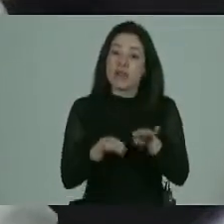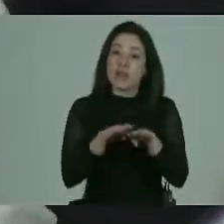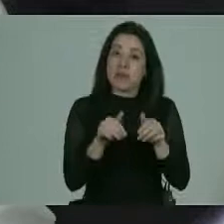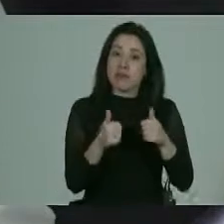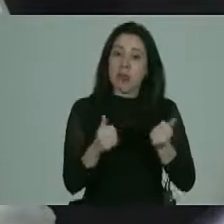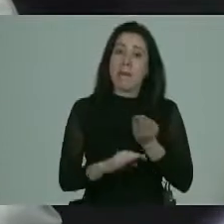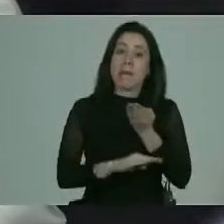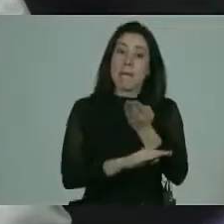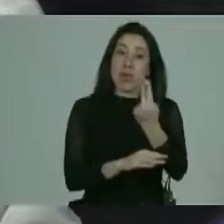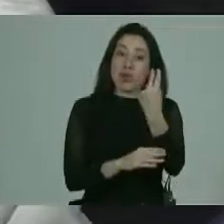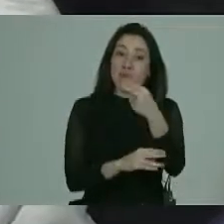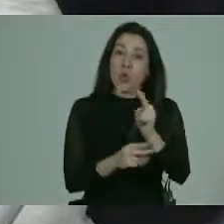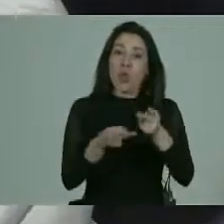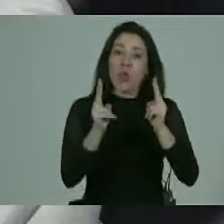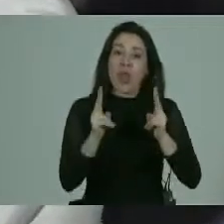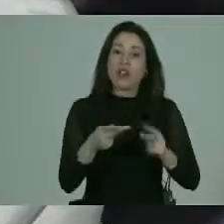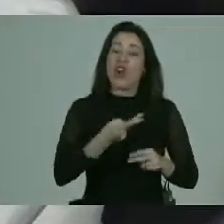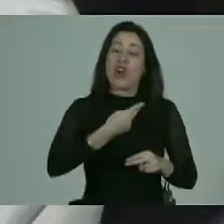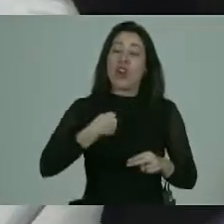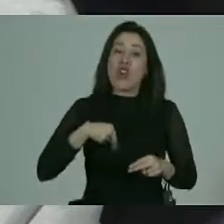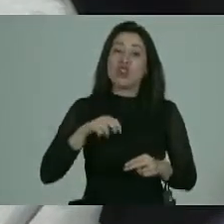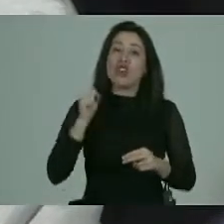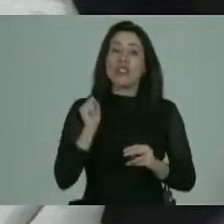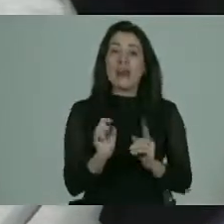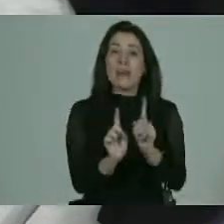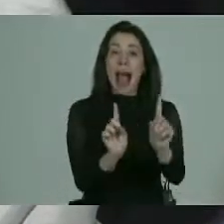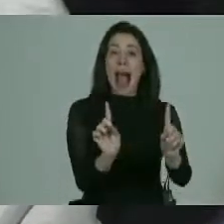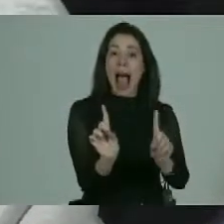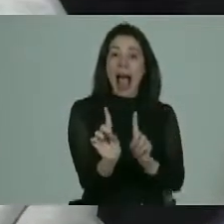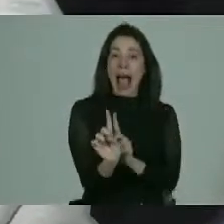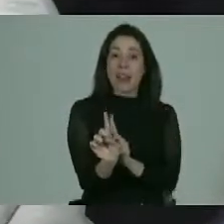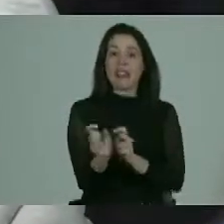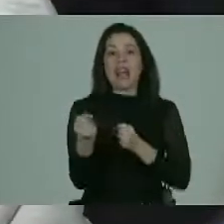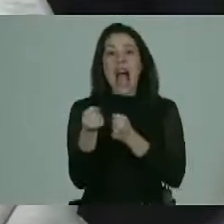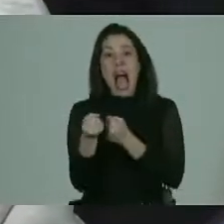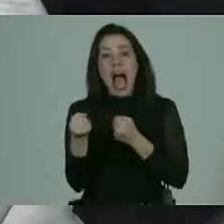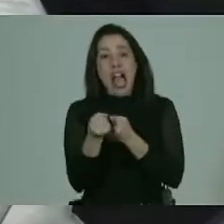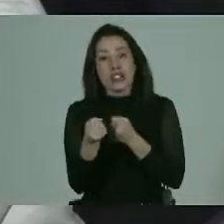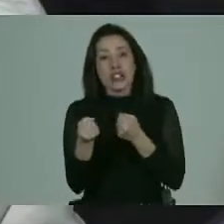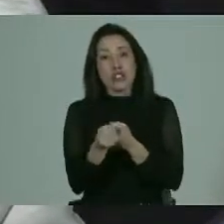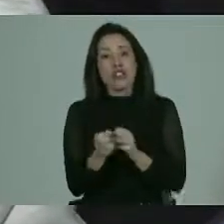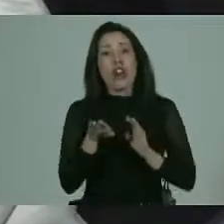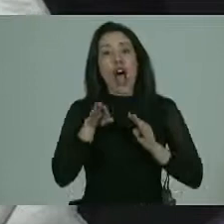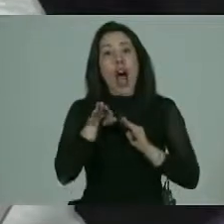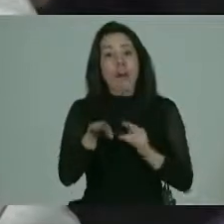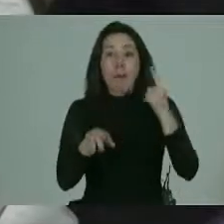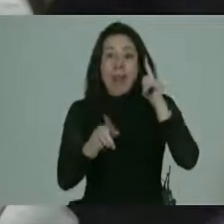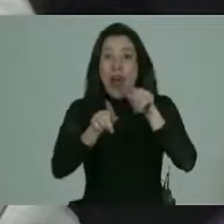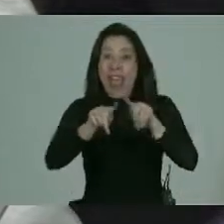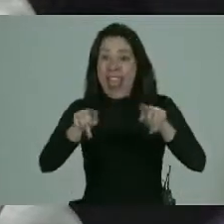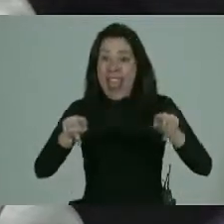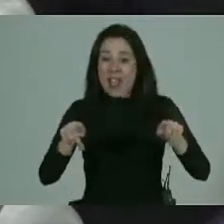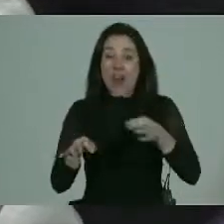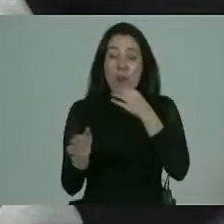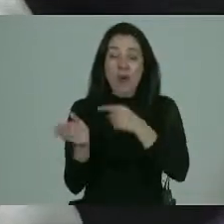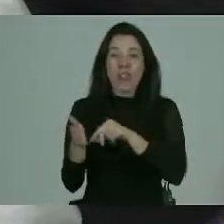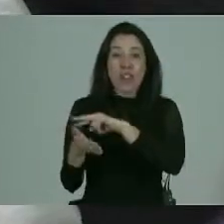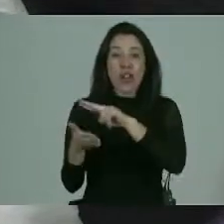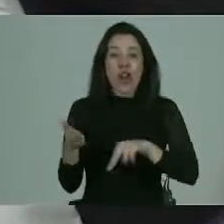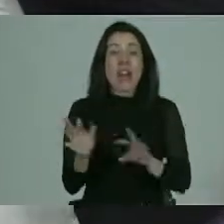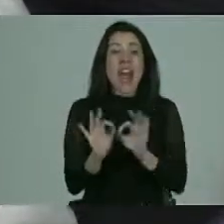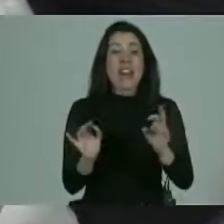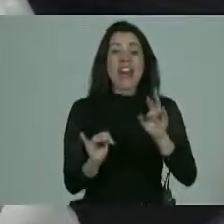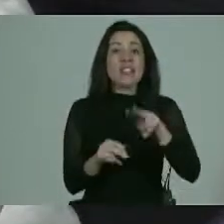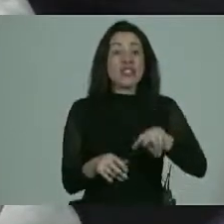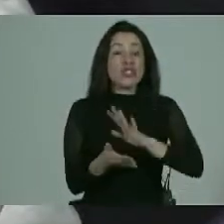demandando sus derechos nosotros podemos estar siempre atrás asesorando apoyando pero son ellos como dice la convención nada sobre